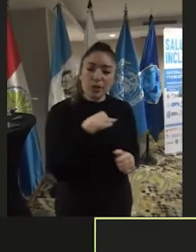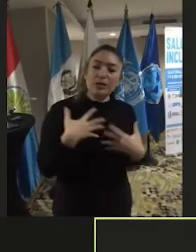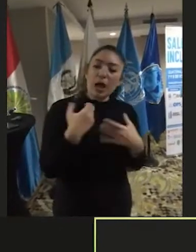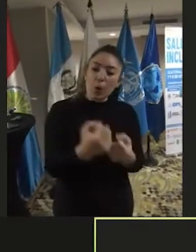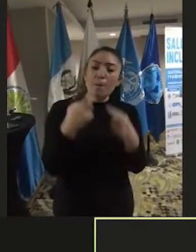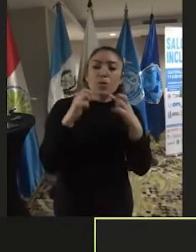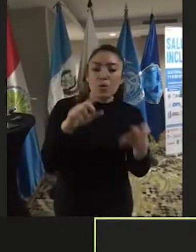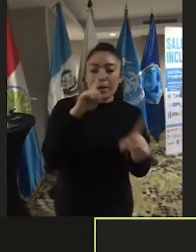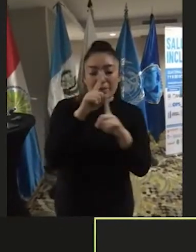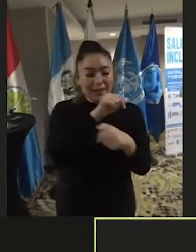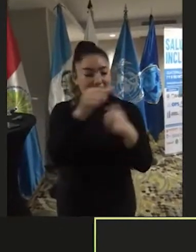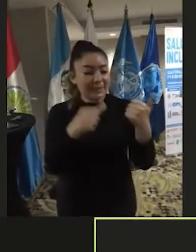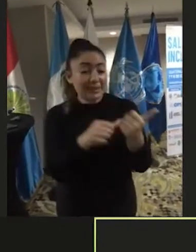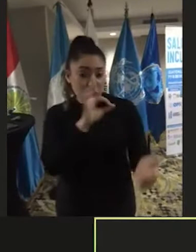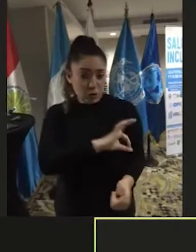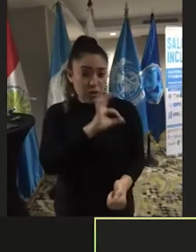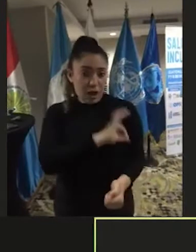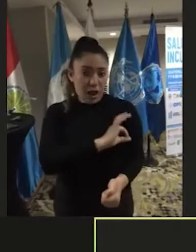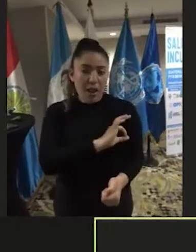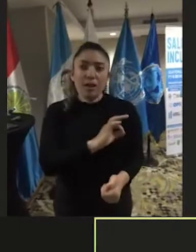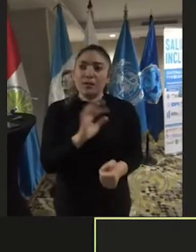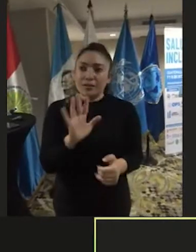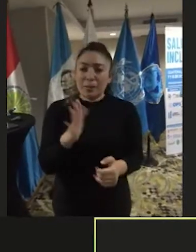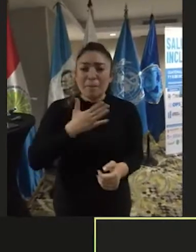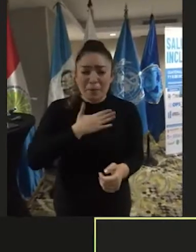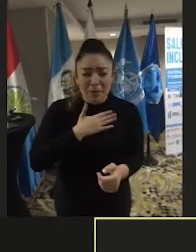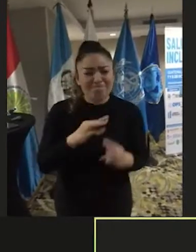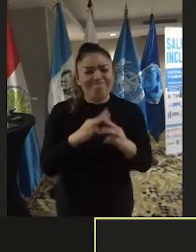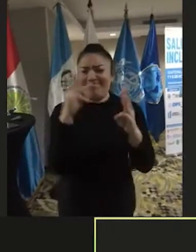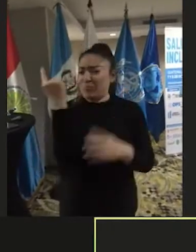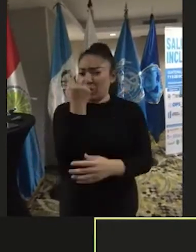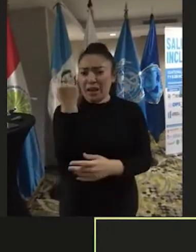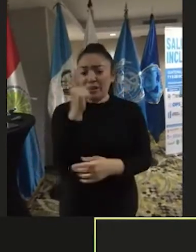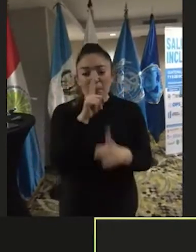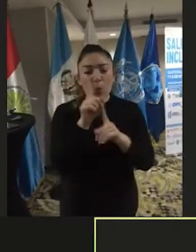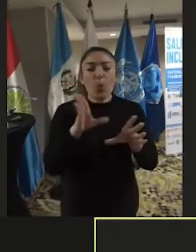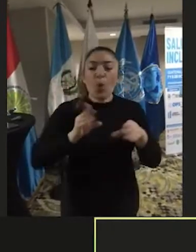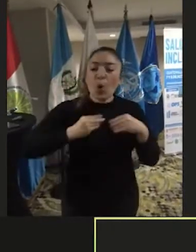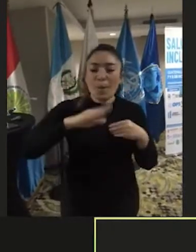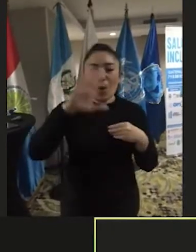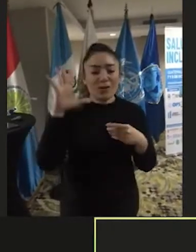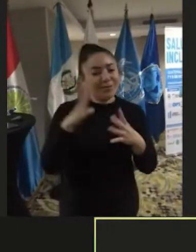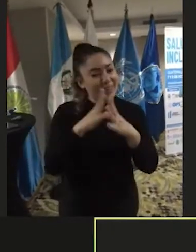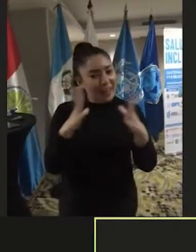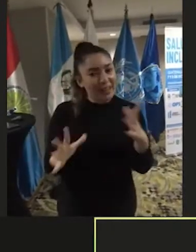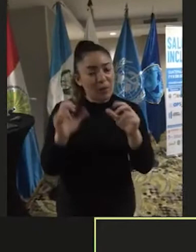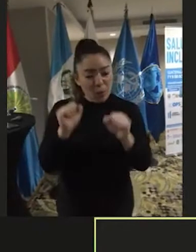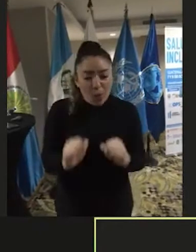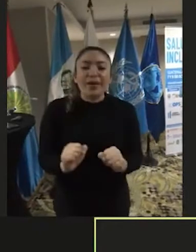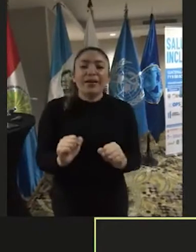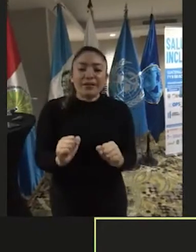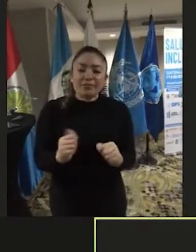Social, es muy importante y es un compromiso latente el poder